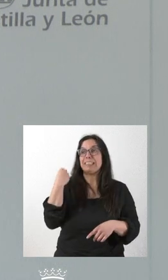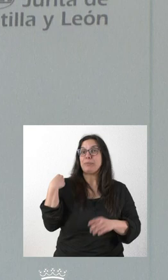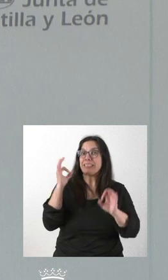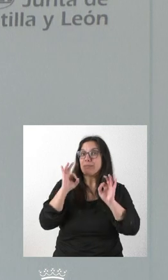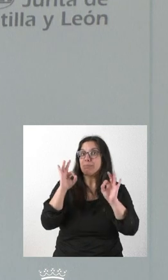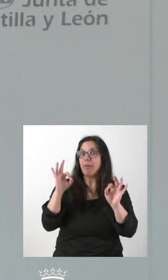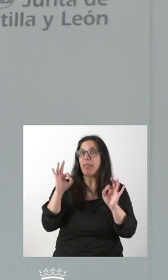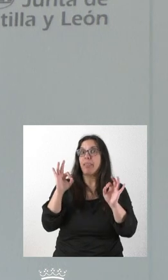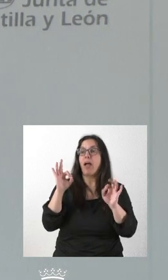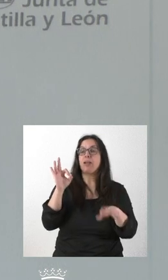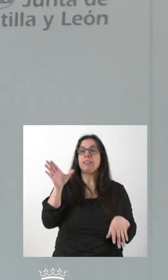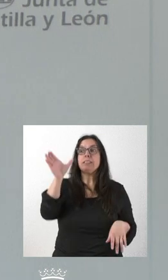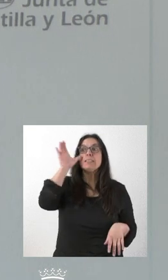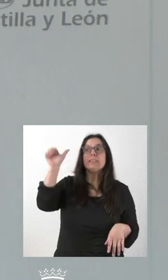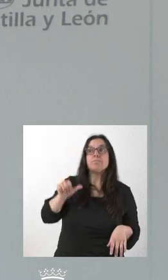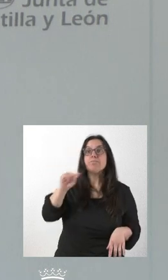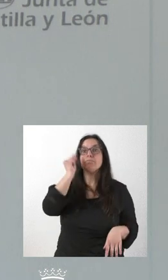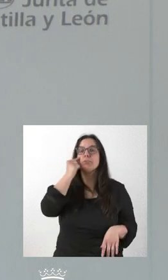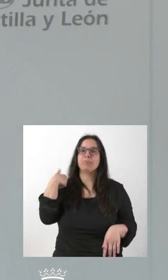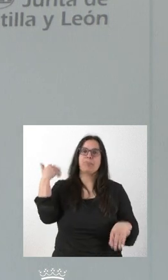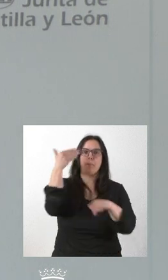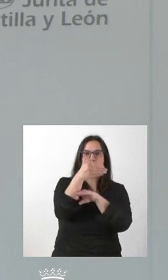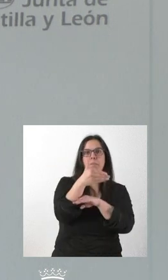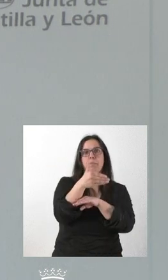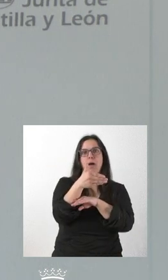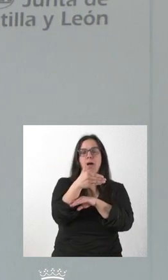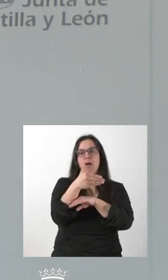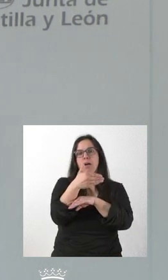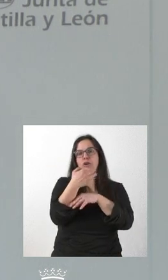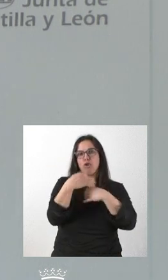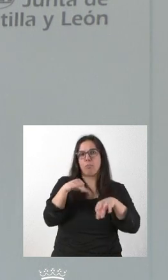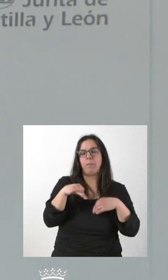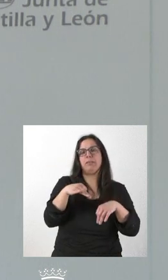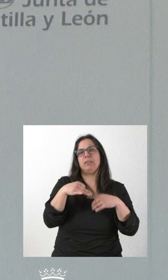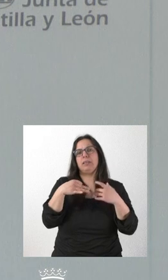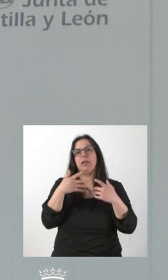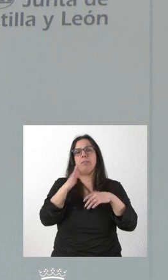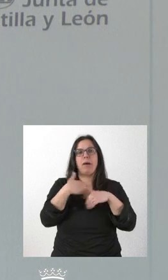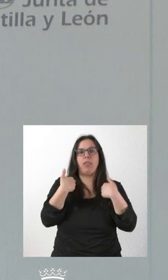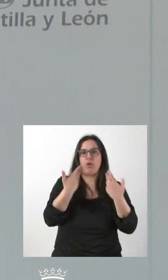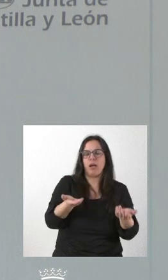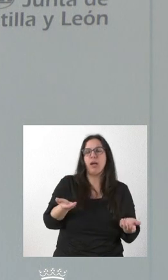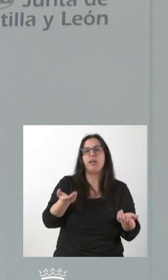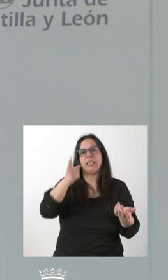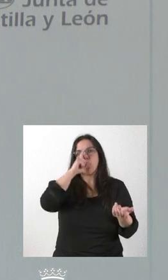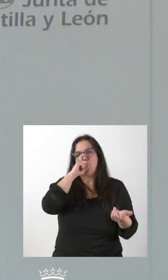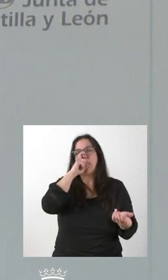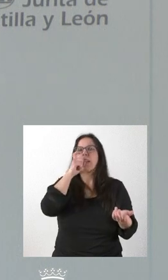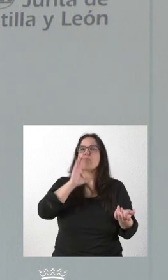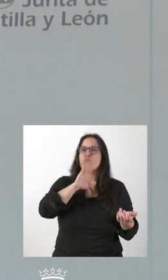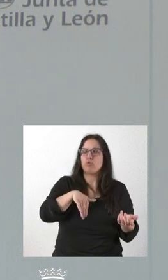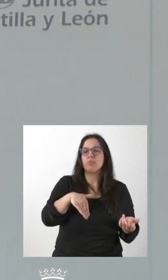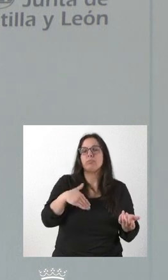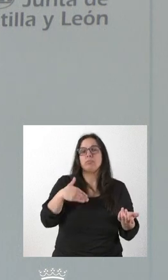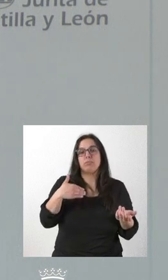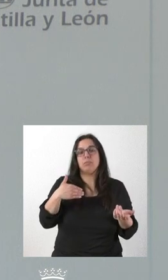de esto que ha recogido por algunos de medios de comunicación, pues es una llamada de alerta que siempre le predispone a la donación. Es un recordatorio que viene muy bien y, desde el